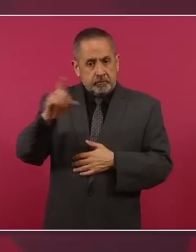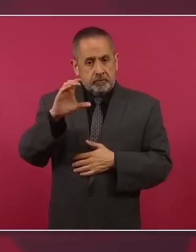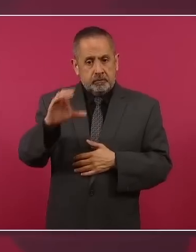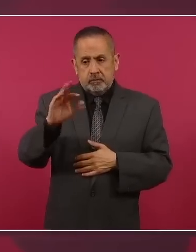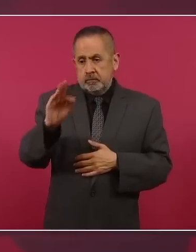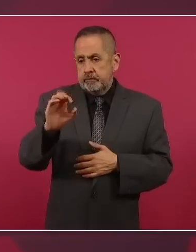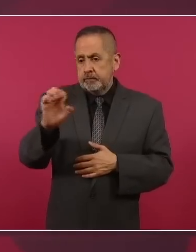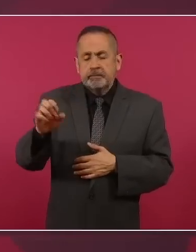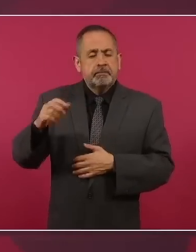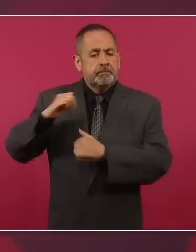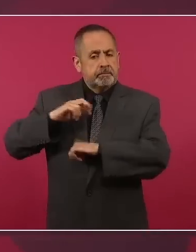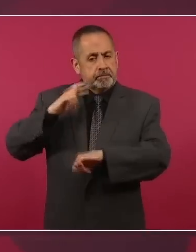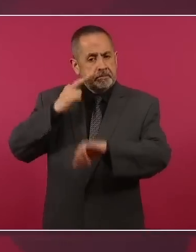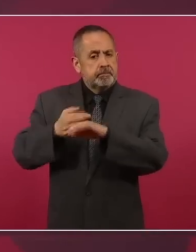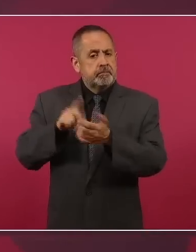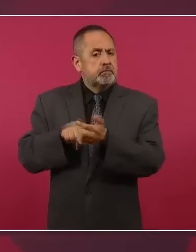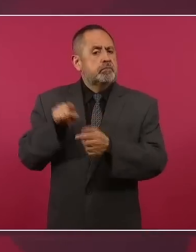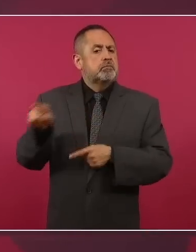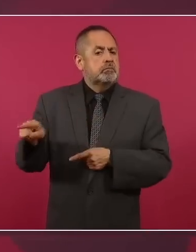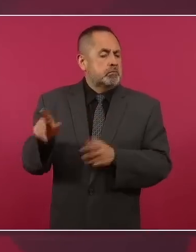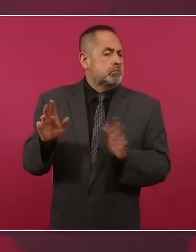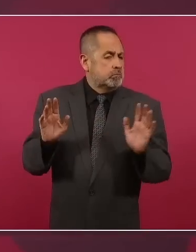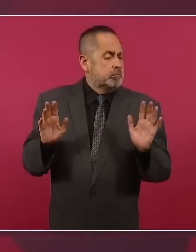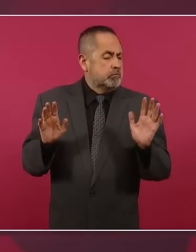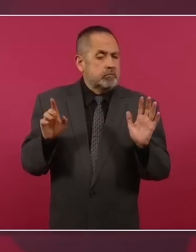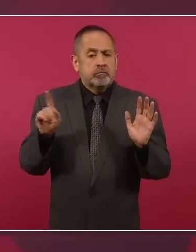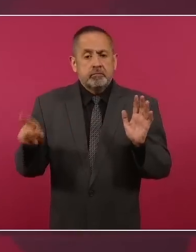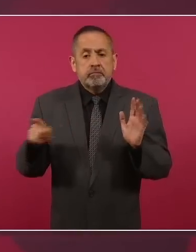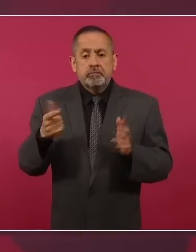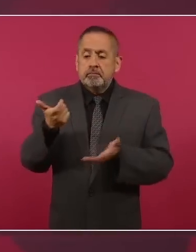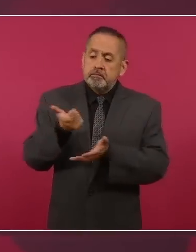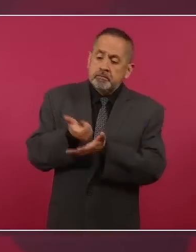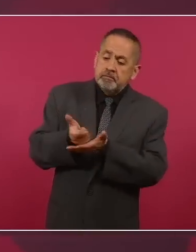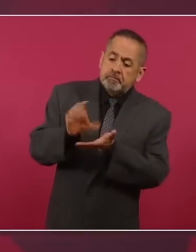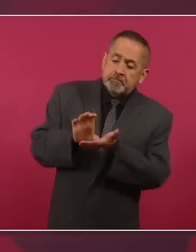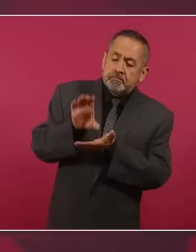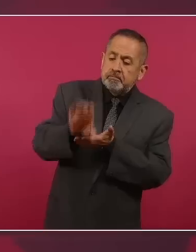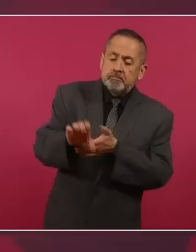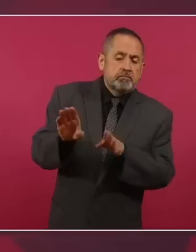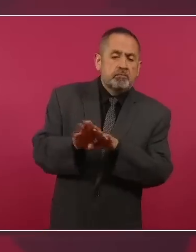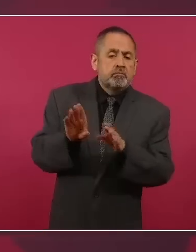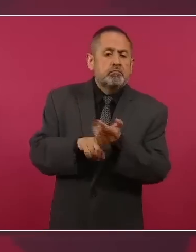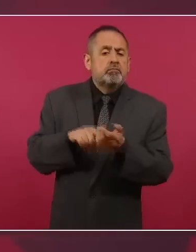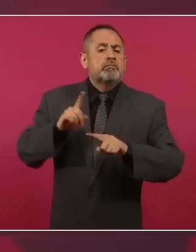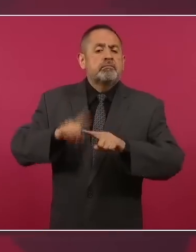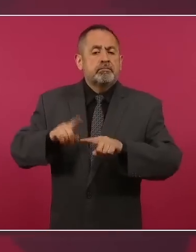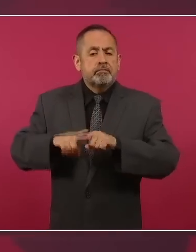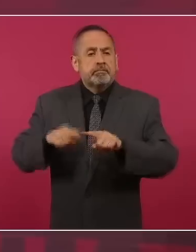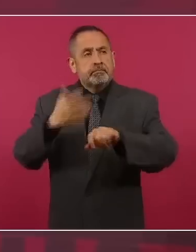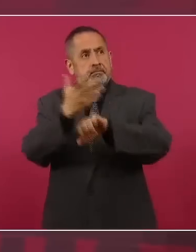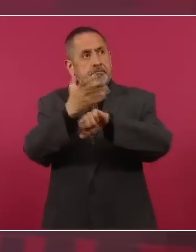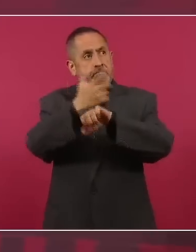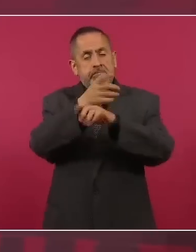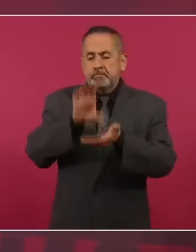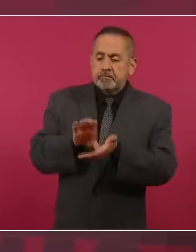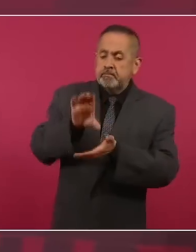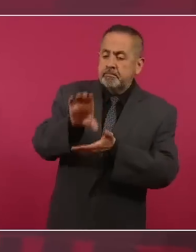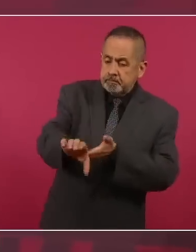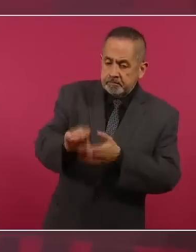y que el financiamiento lo aporte de Estados Unidos